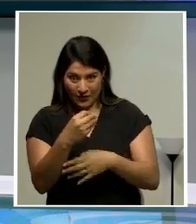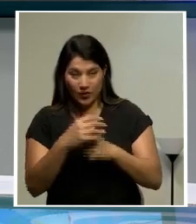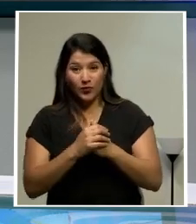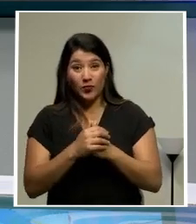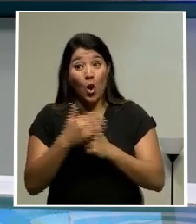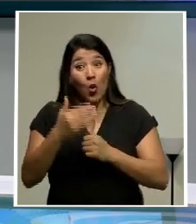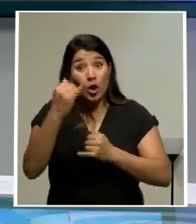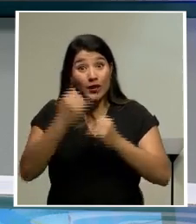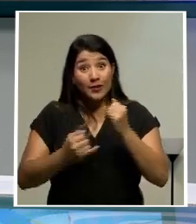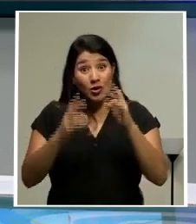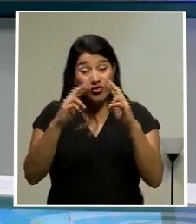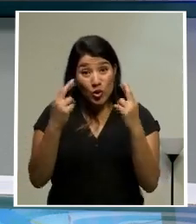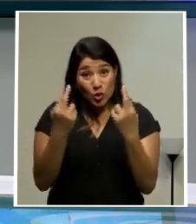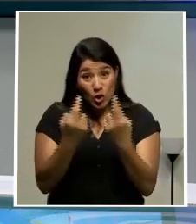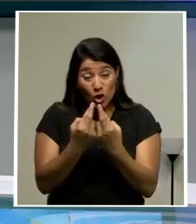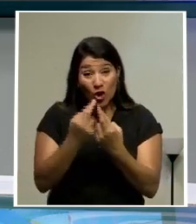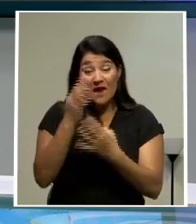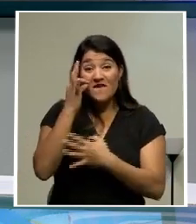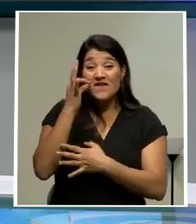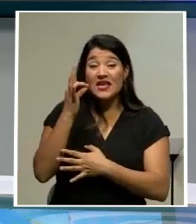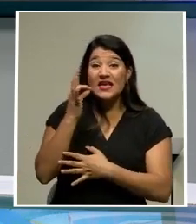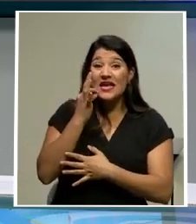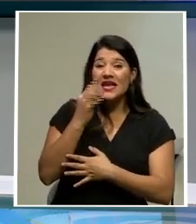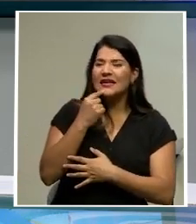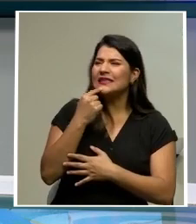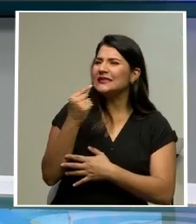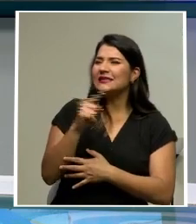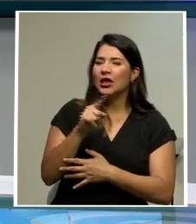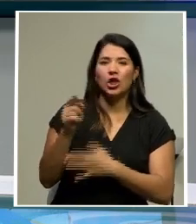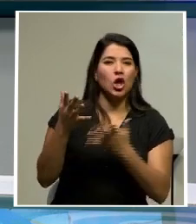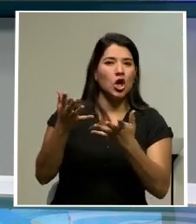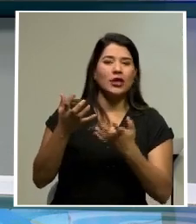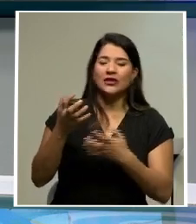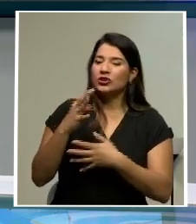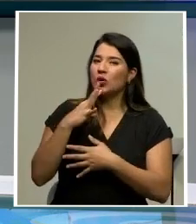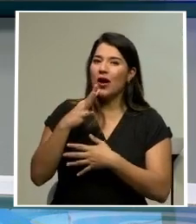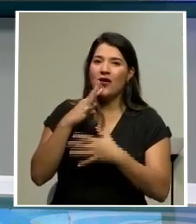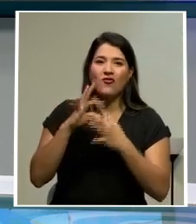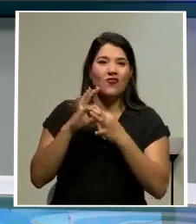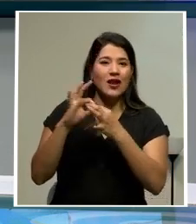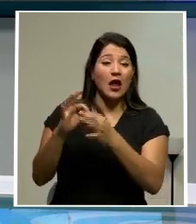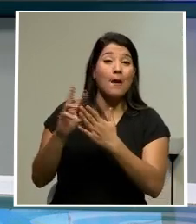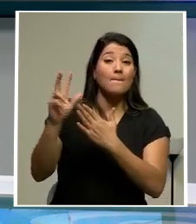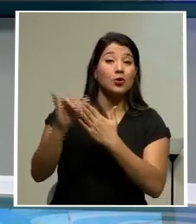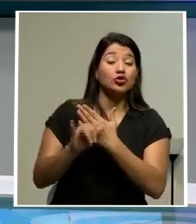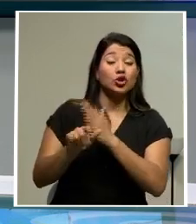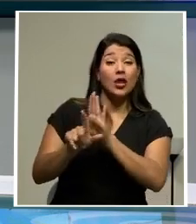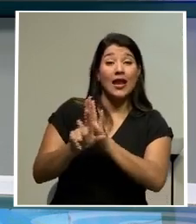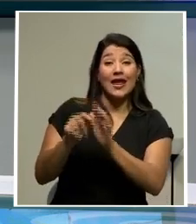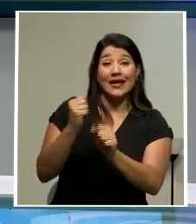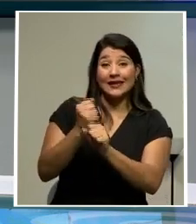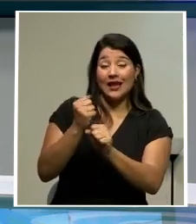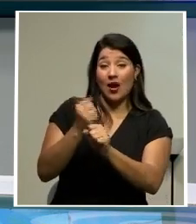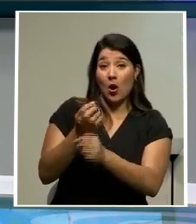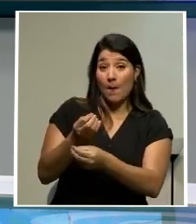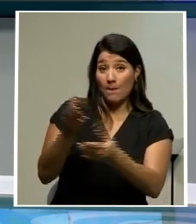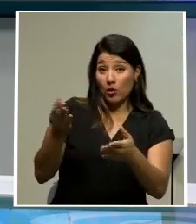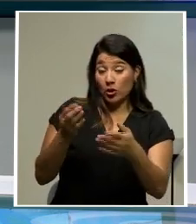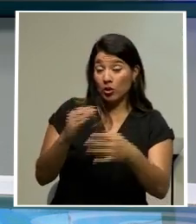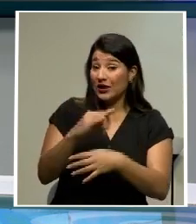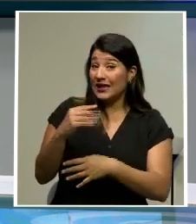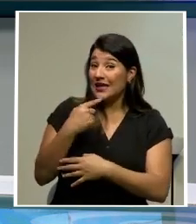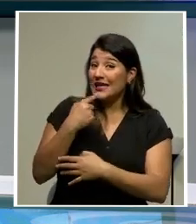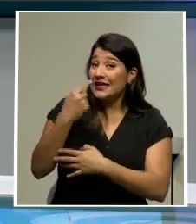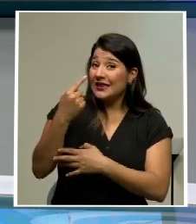salida del encuentro, Figueres eludió referirse precisamente al proyecto de ley de empleo público y alegó